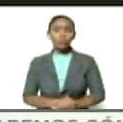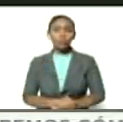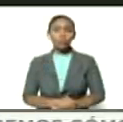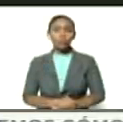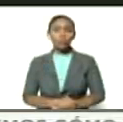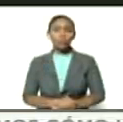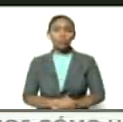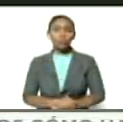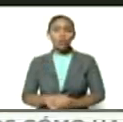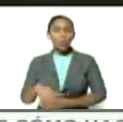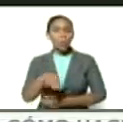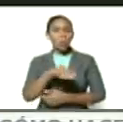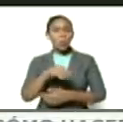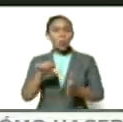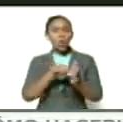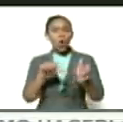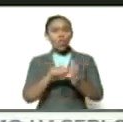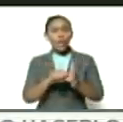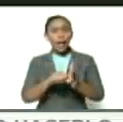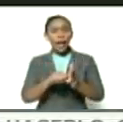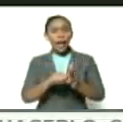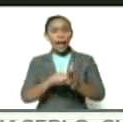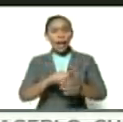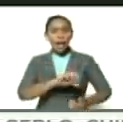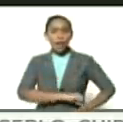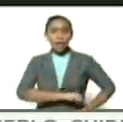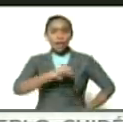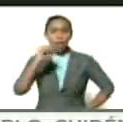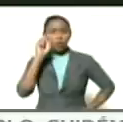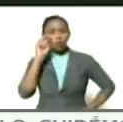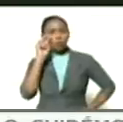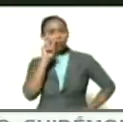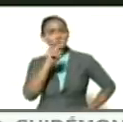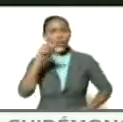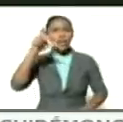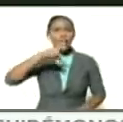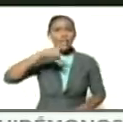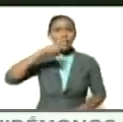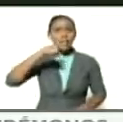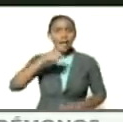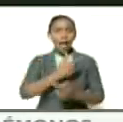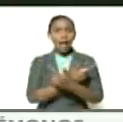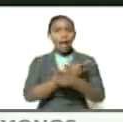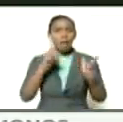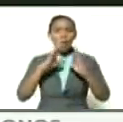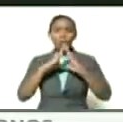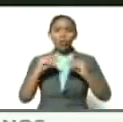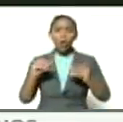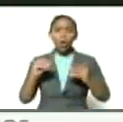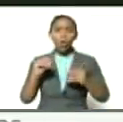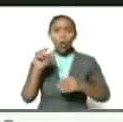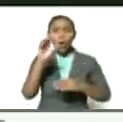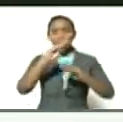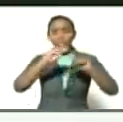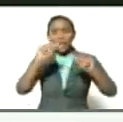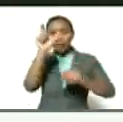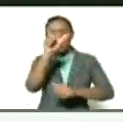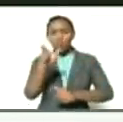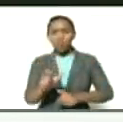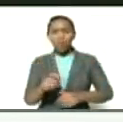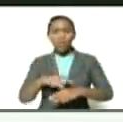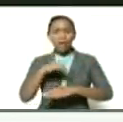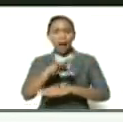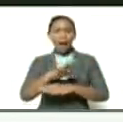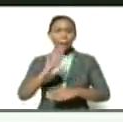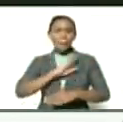donde el libertador vislumbra la necesidad de liberar todo el continente y no dejar vestigios de